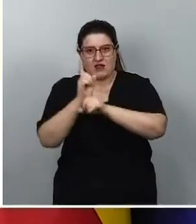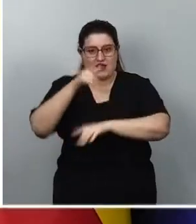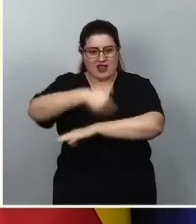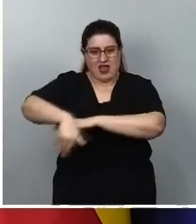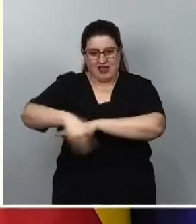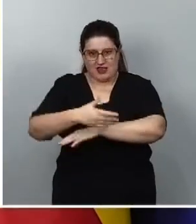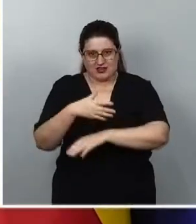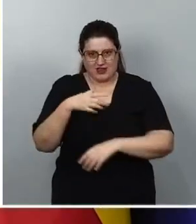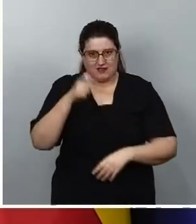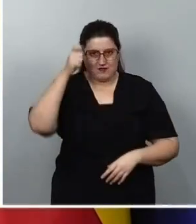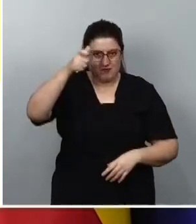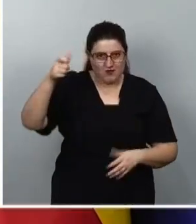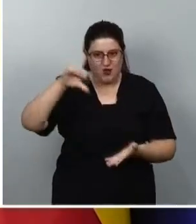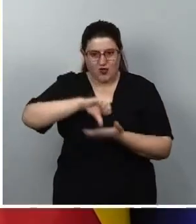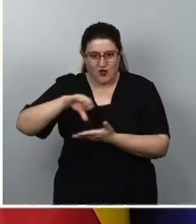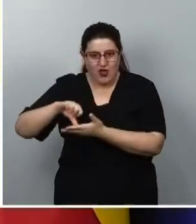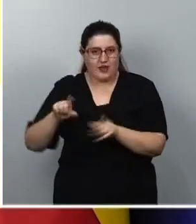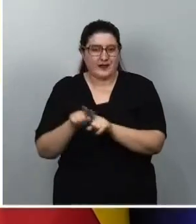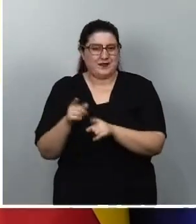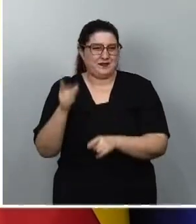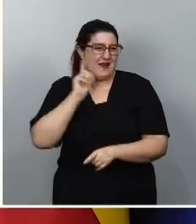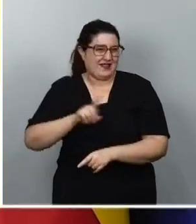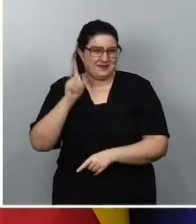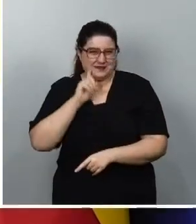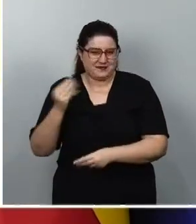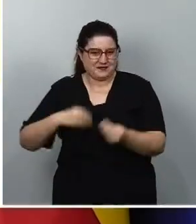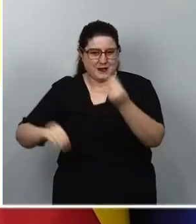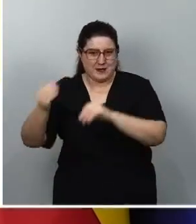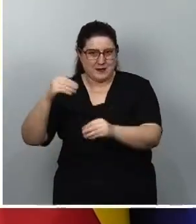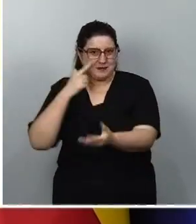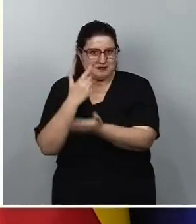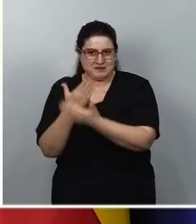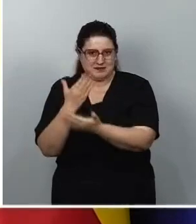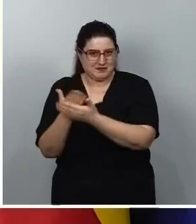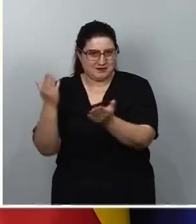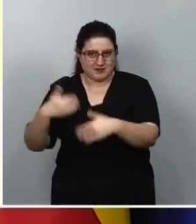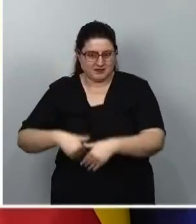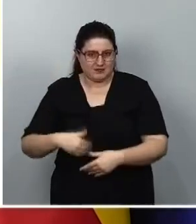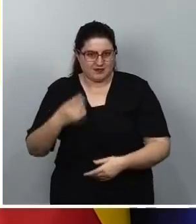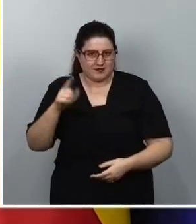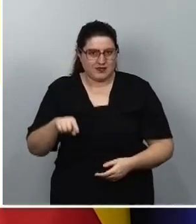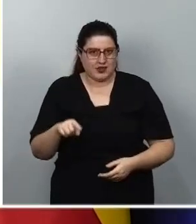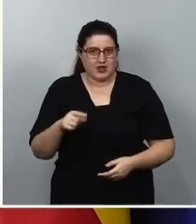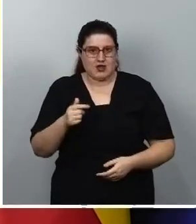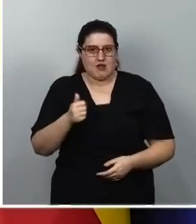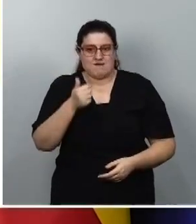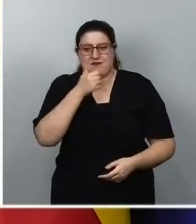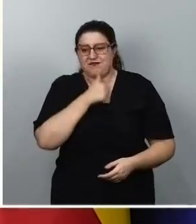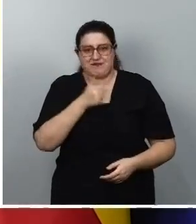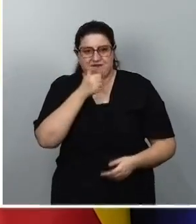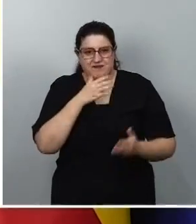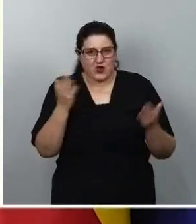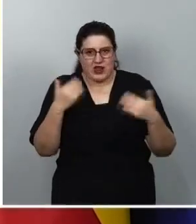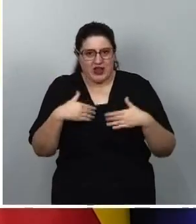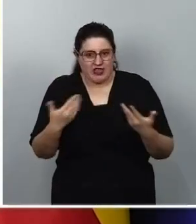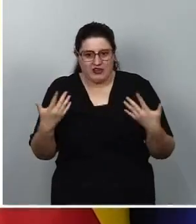de nuestros barrios, de nuestras ciudades, alimentando bulos absolutamente injustificados y absolutamente intolerantes. Y lo que sí que en